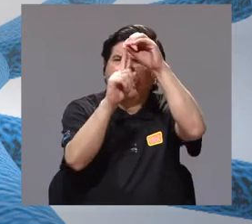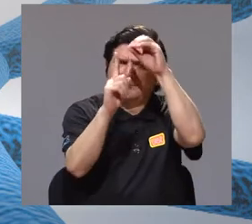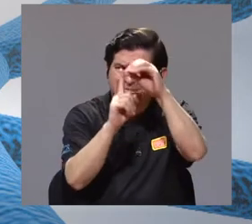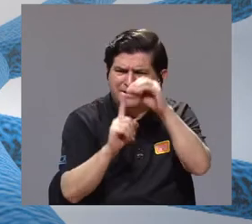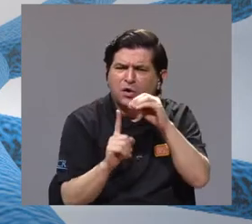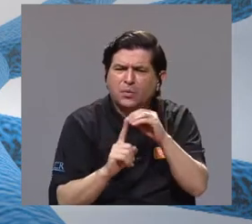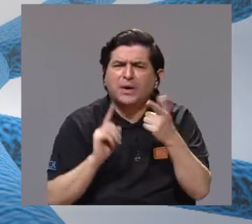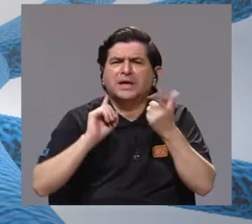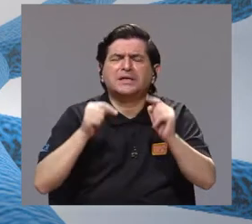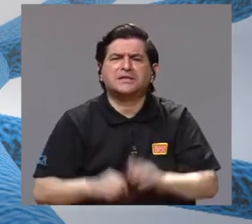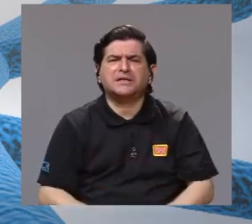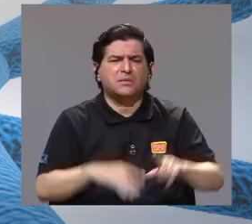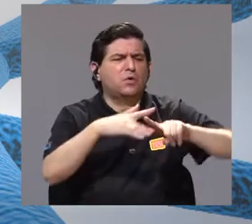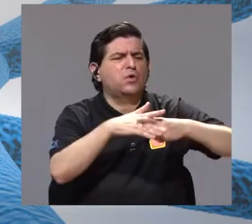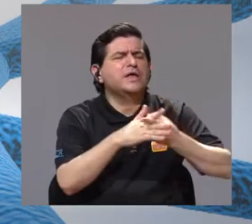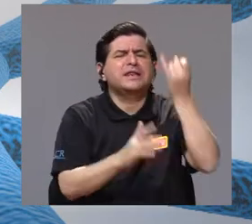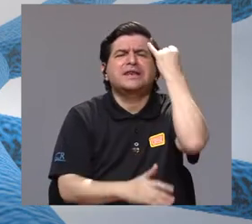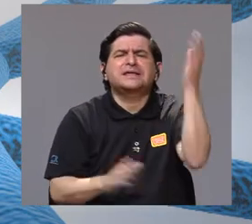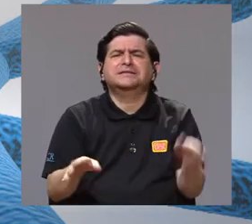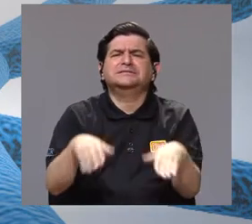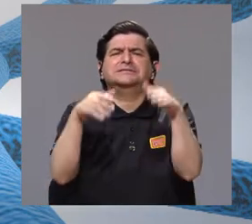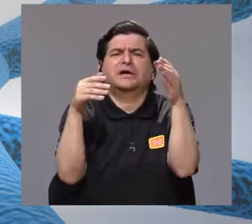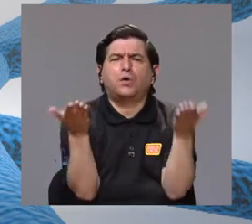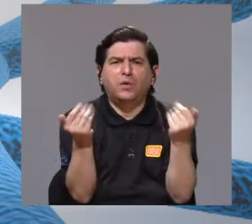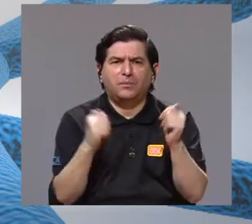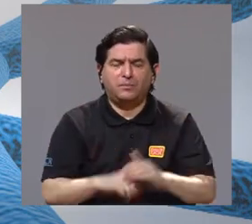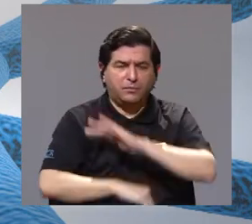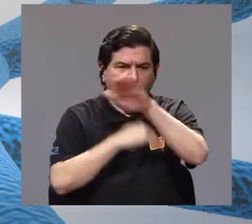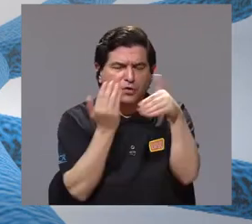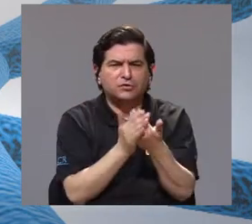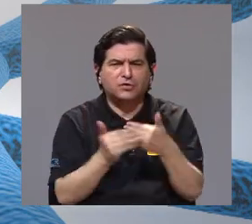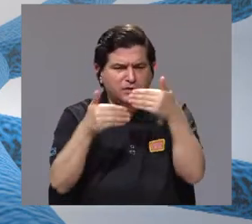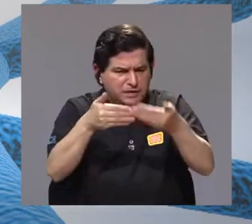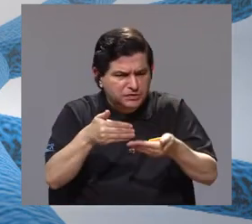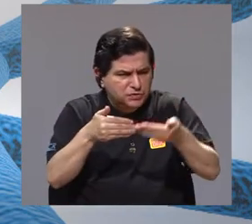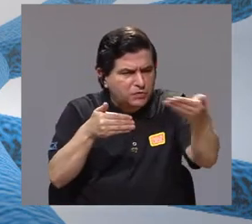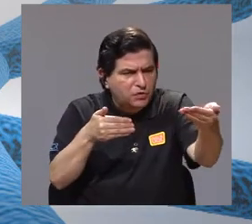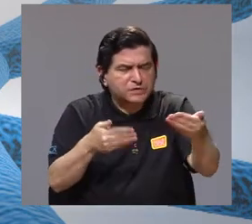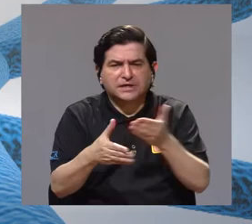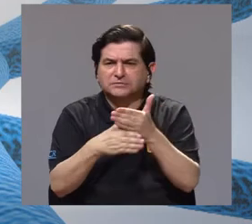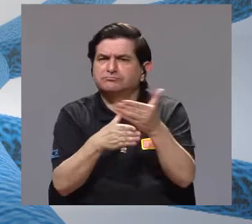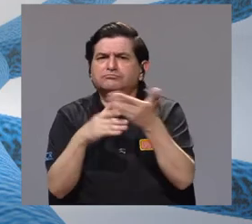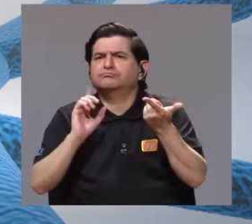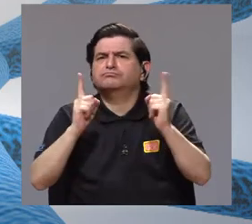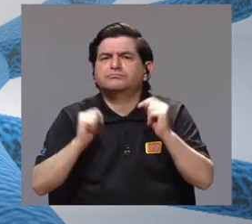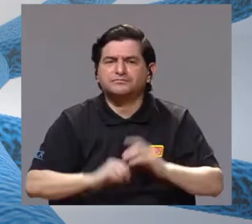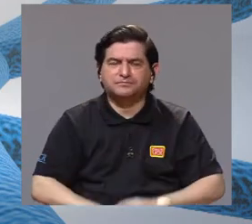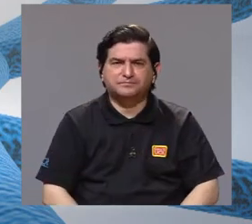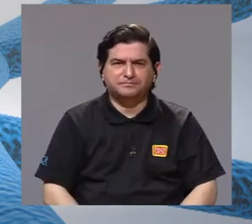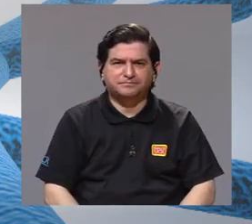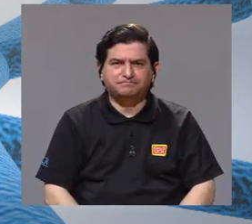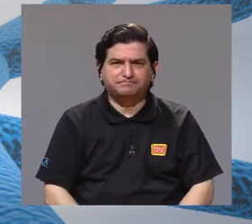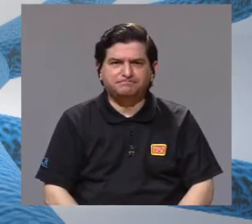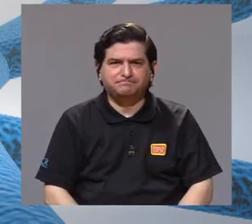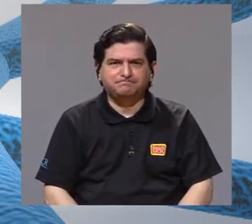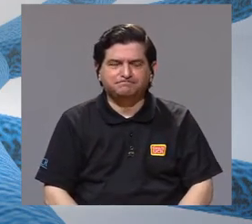Coméntenos, ¿cuáles son los objetivos de esta red? ¿Cómo nace esta iniciativa? Todo este tipo de cosas que podríamos compartir.